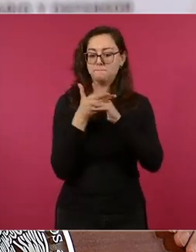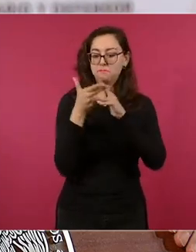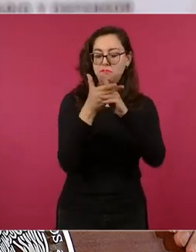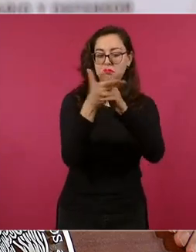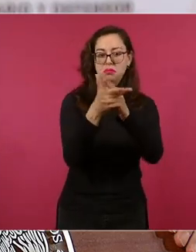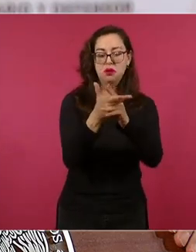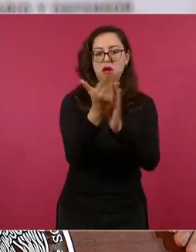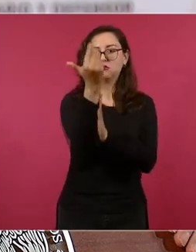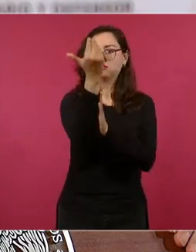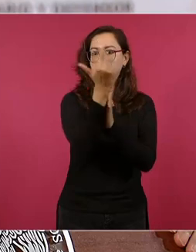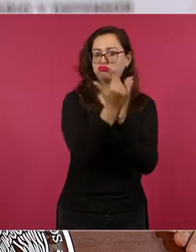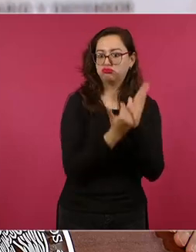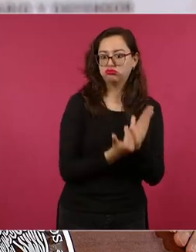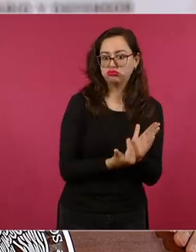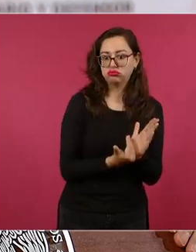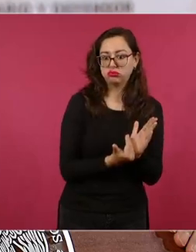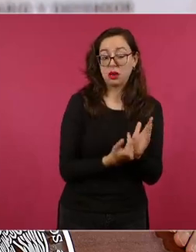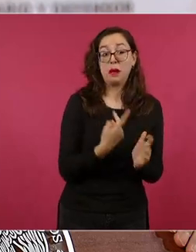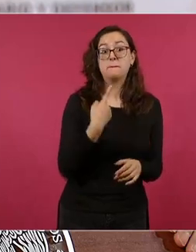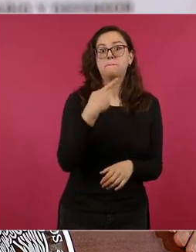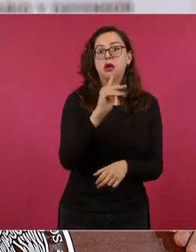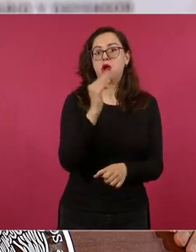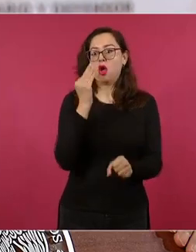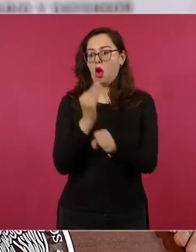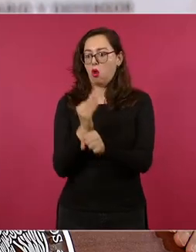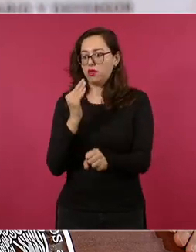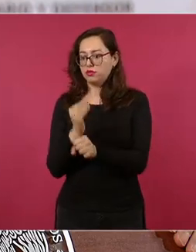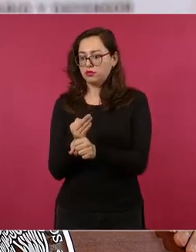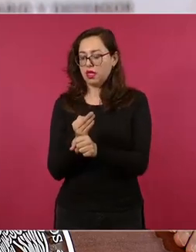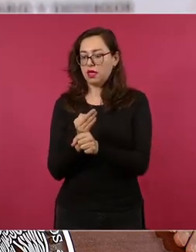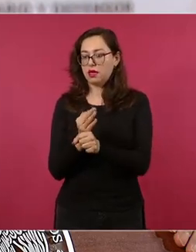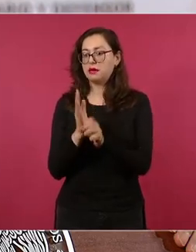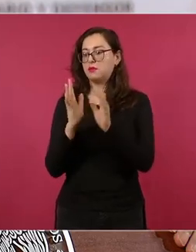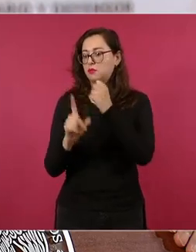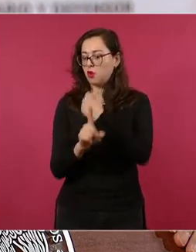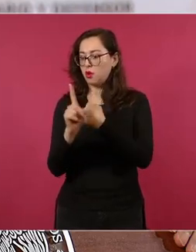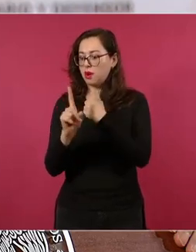recuperación de igual manera están incrementando esos delitos